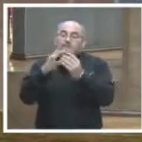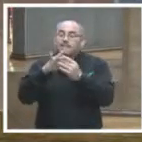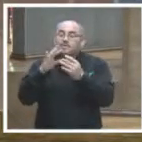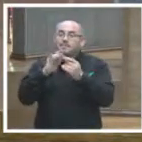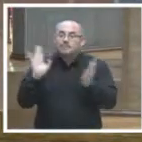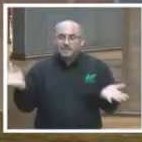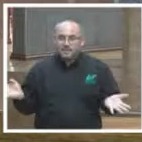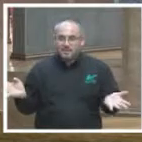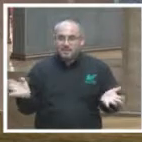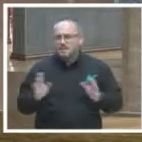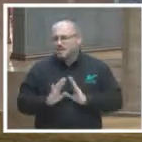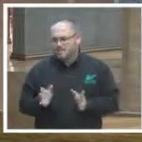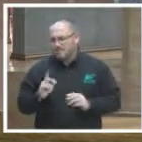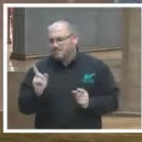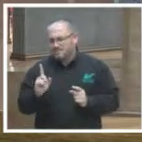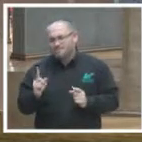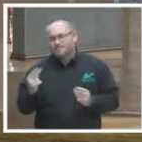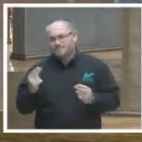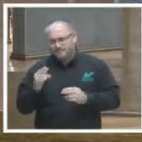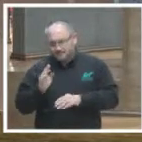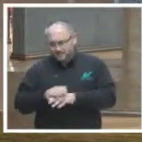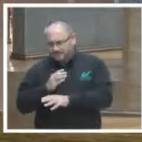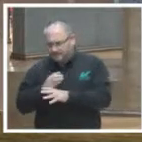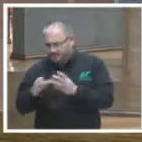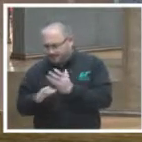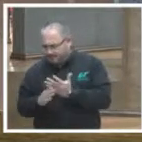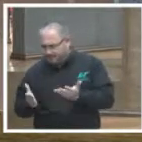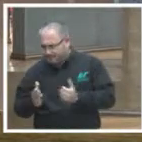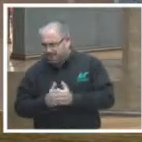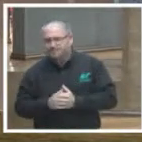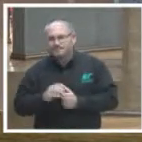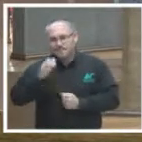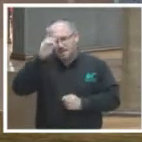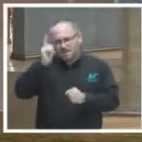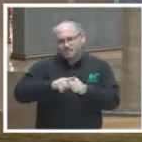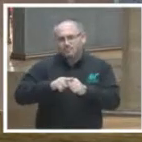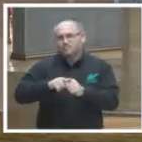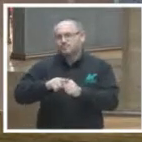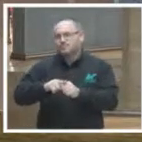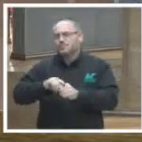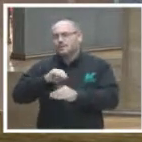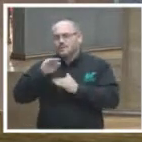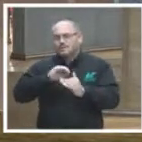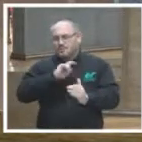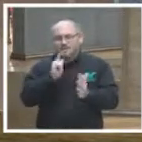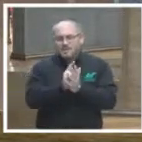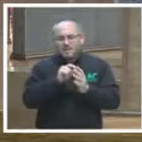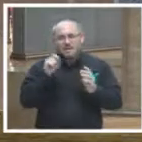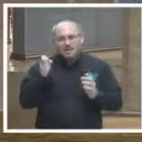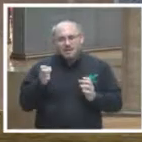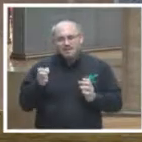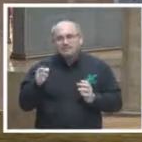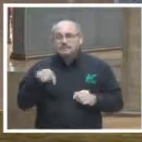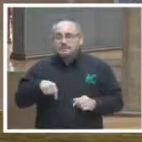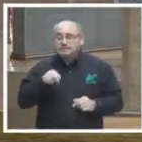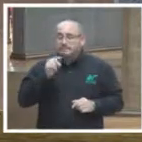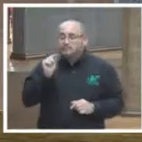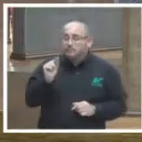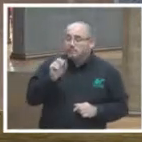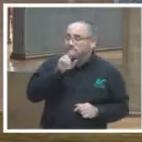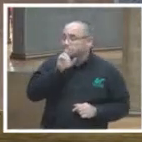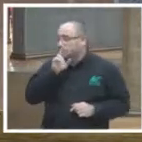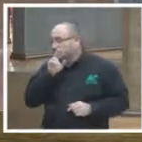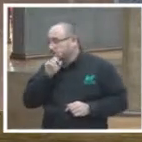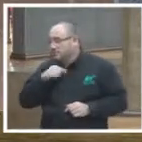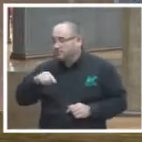o esos actores muy directos la cultura legal en general es algo que también preocupa no solo